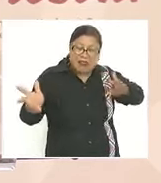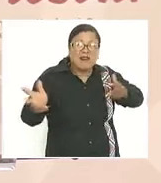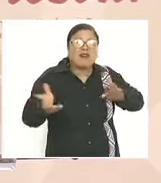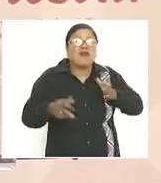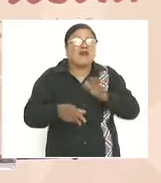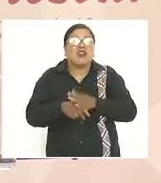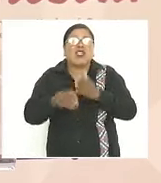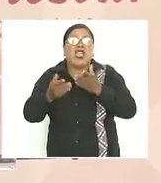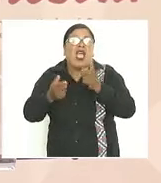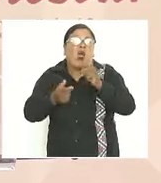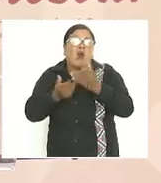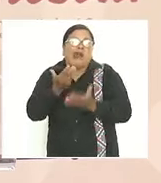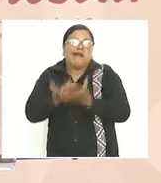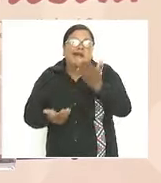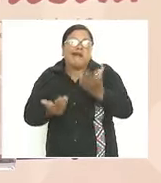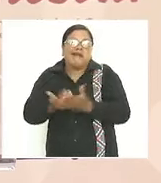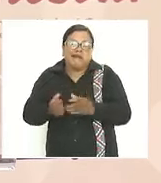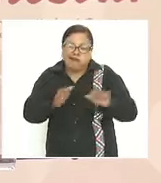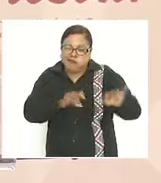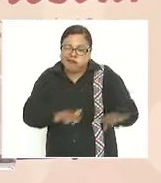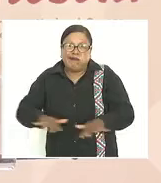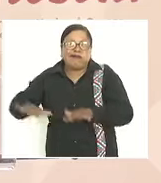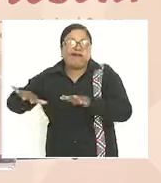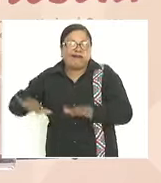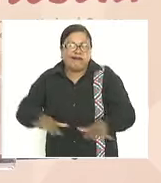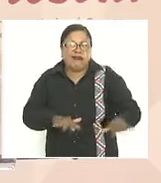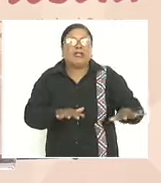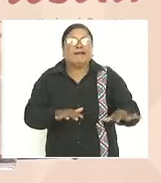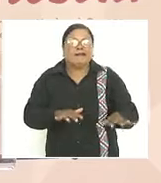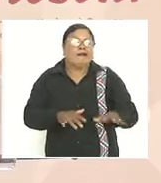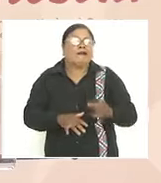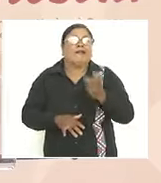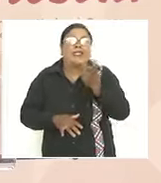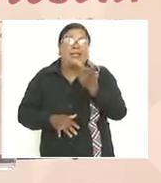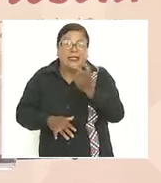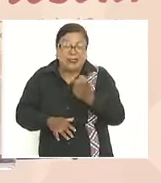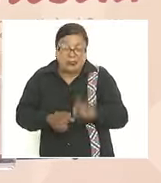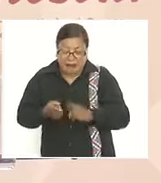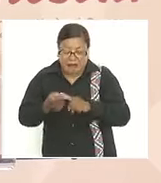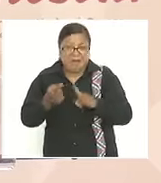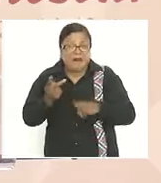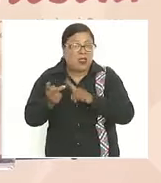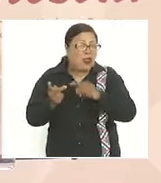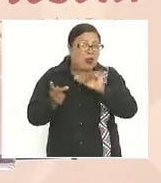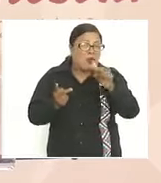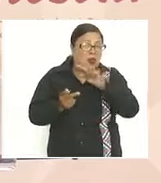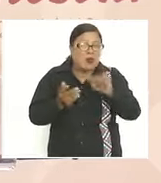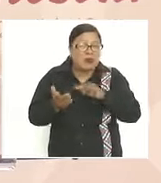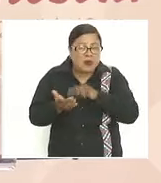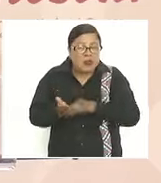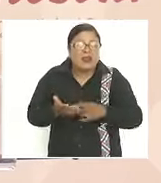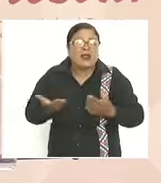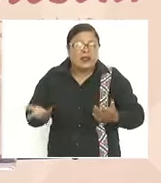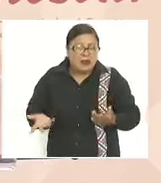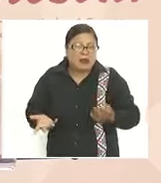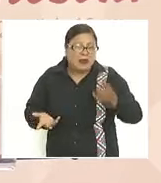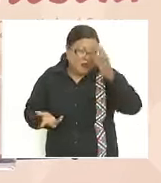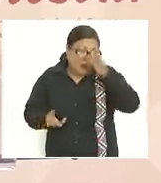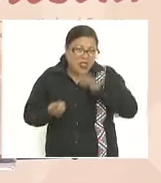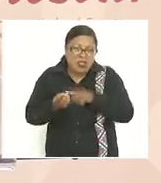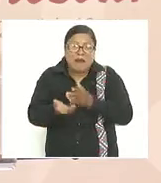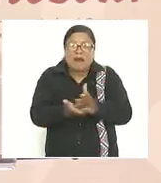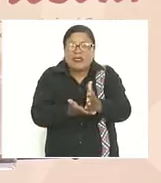agua suficiente en el canal entonces cuál es el otro lugar para poder pasar